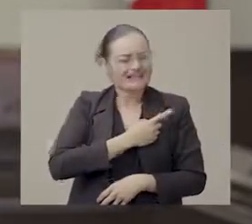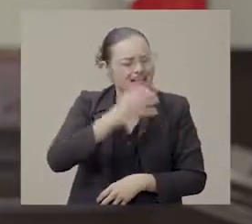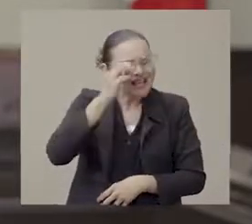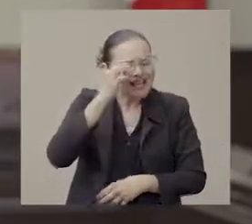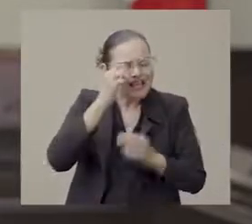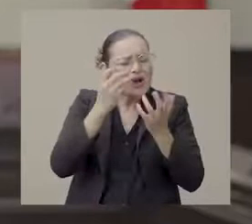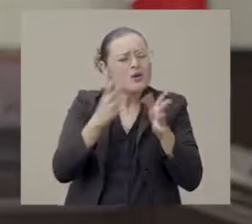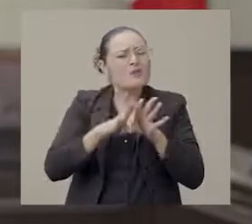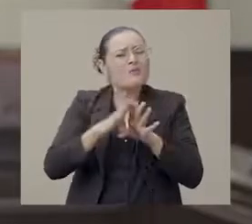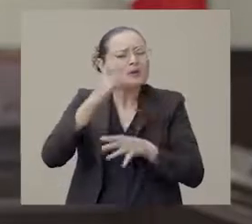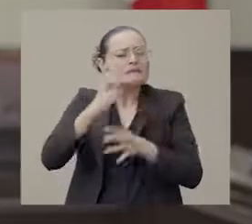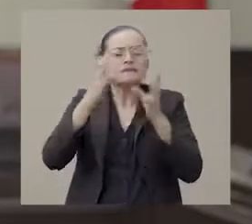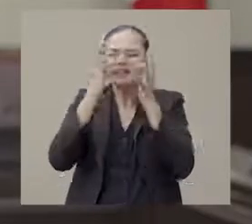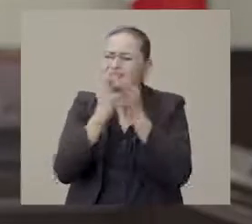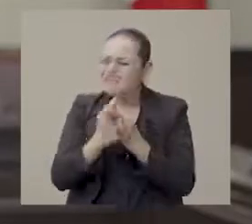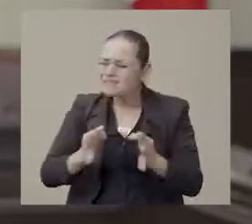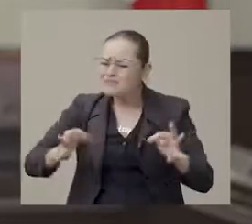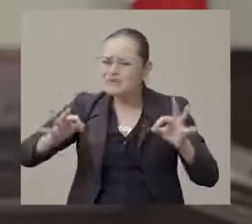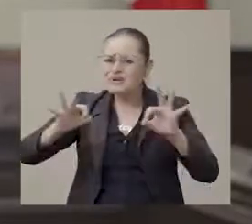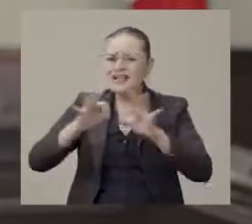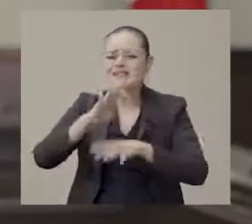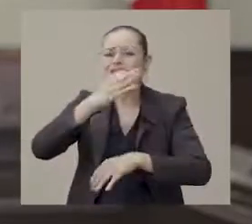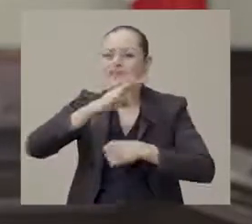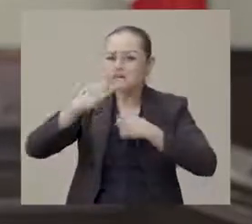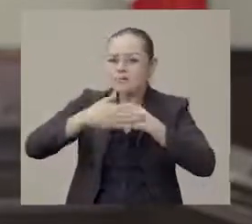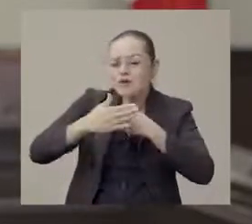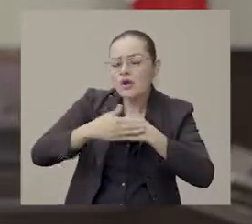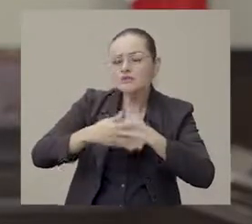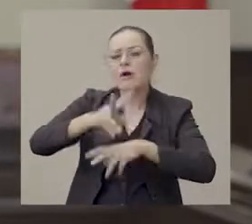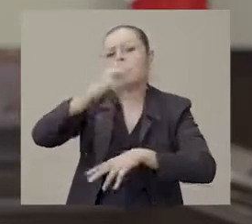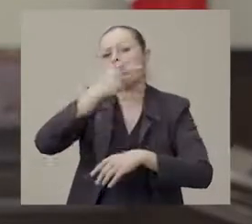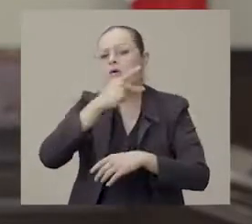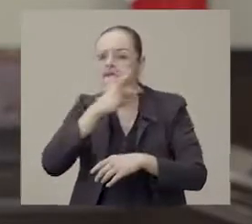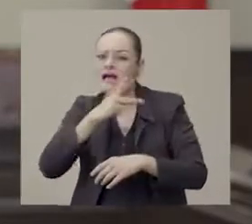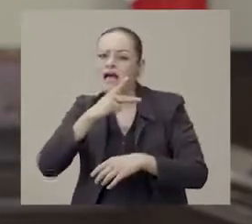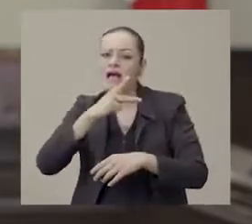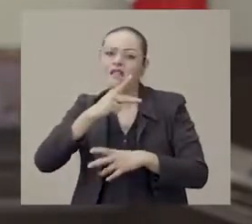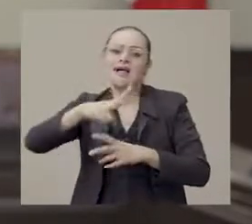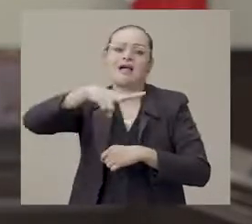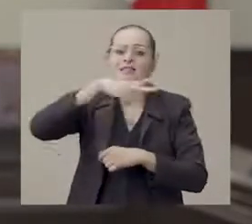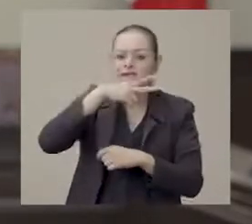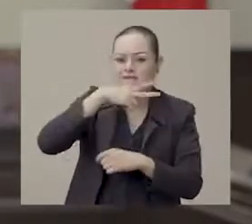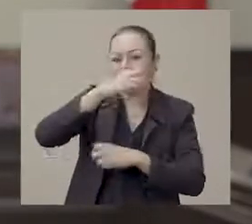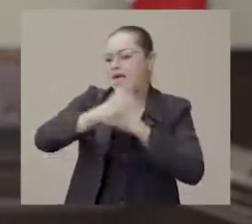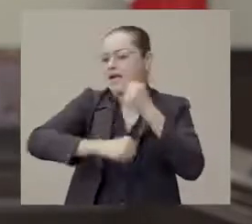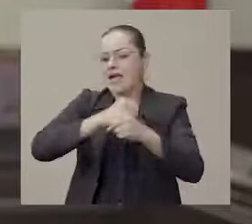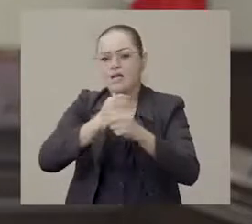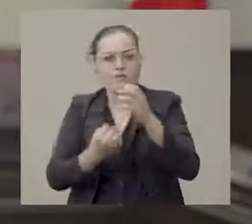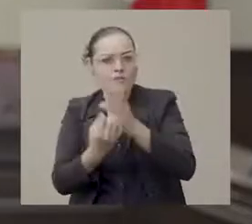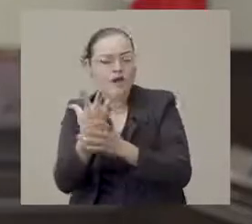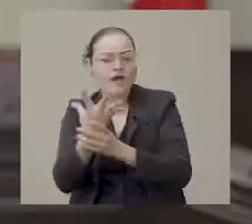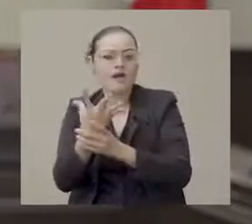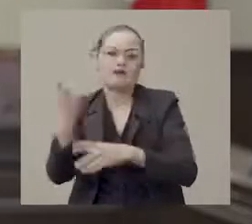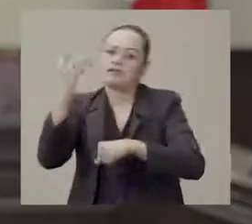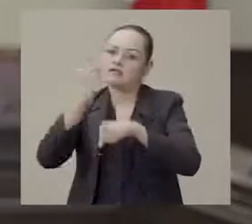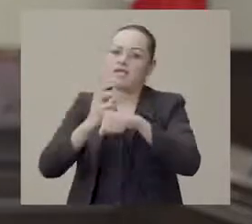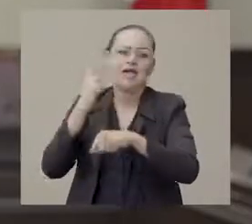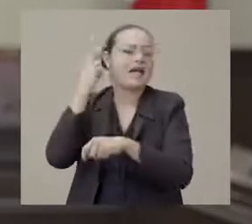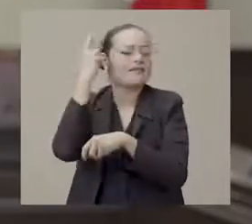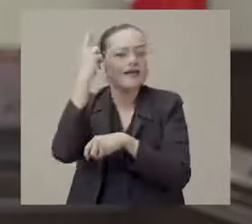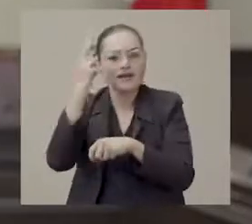es especialmente importante en las fechas venideras. Posadas, Nochebuena, Navidad, Año Nuevo,